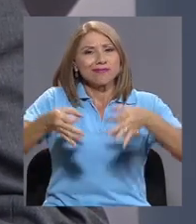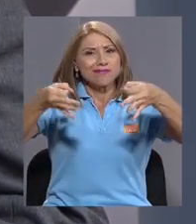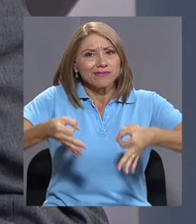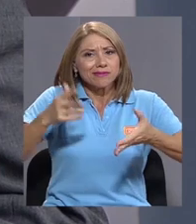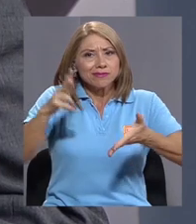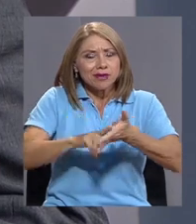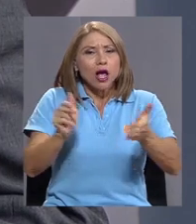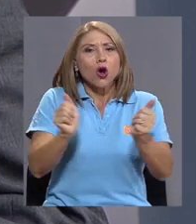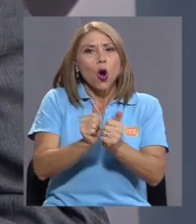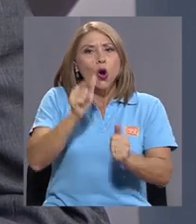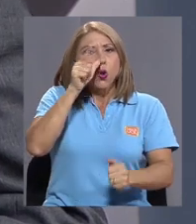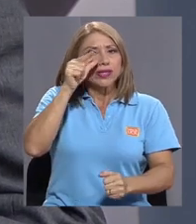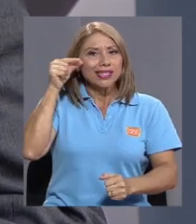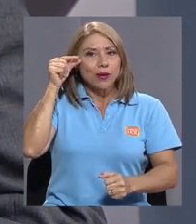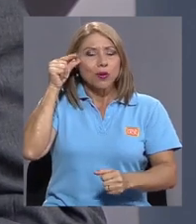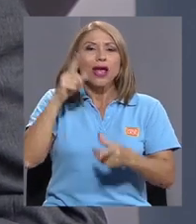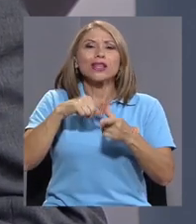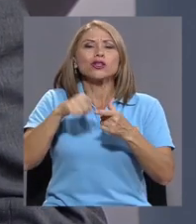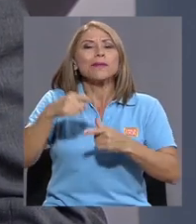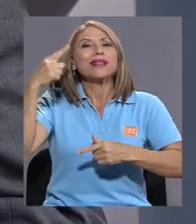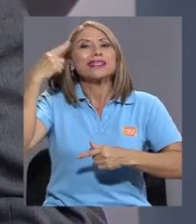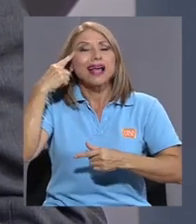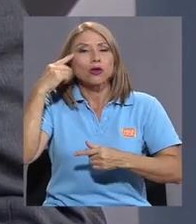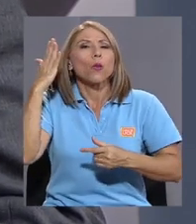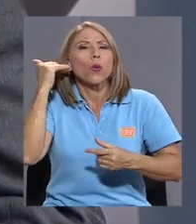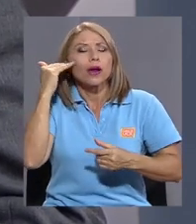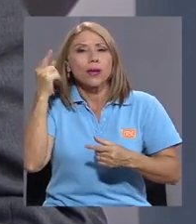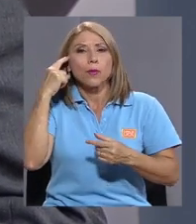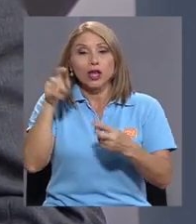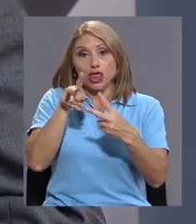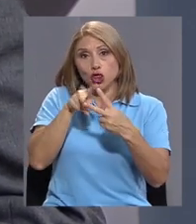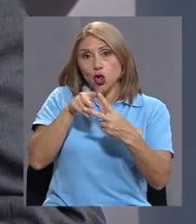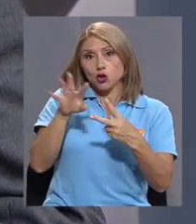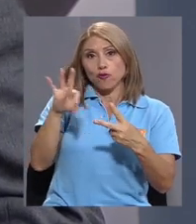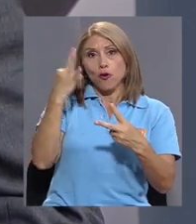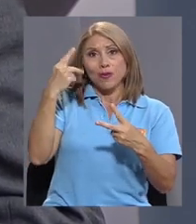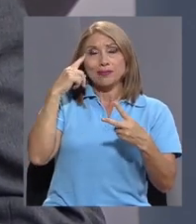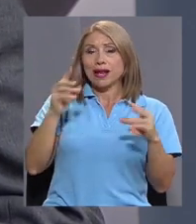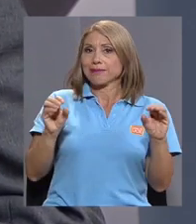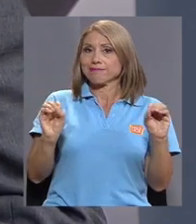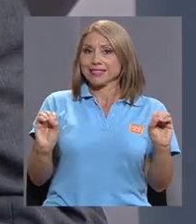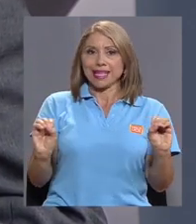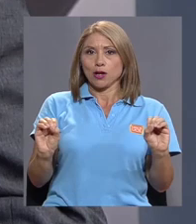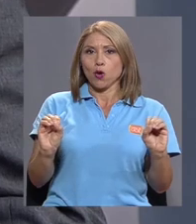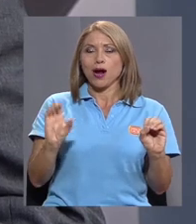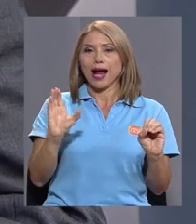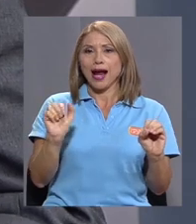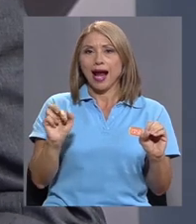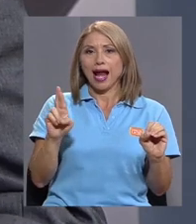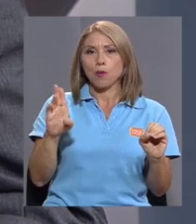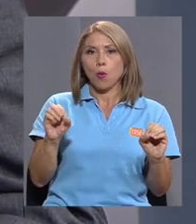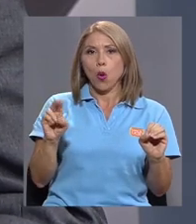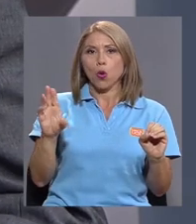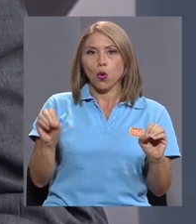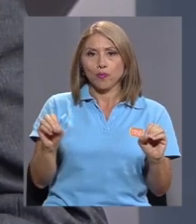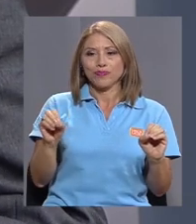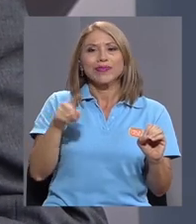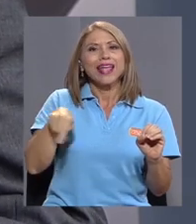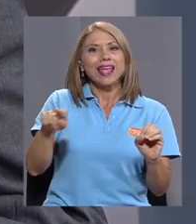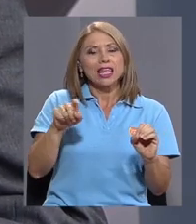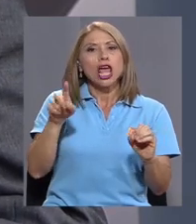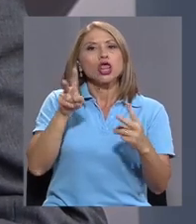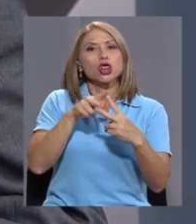ahí es hacer, porque hay dos formas de descarbonizar, o el plan de carbono neutral